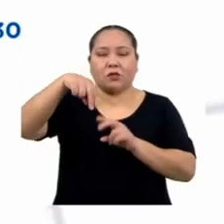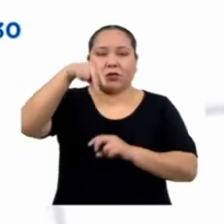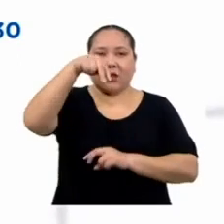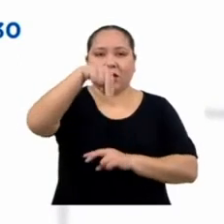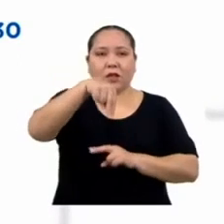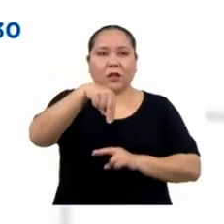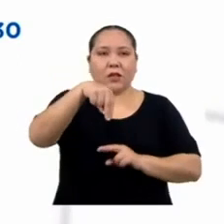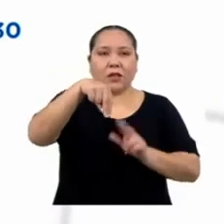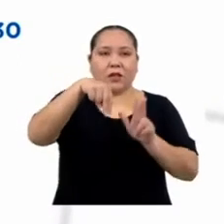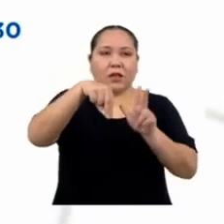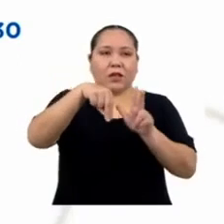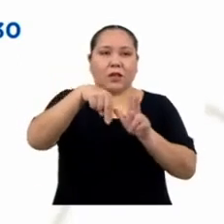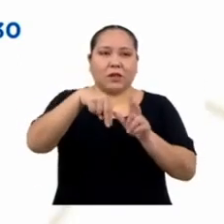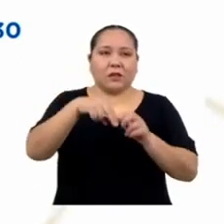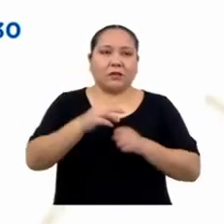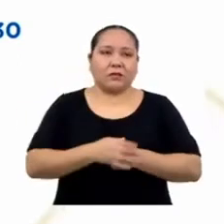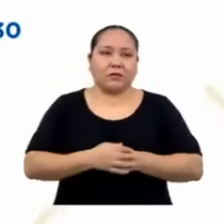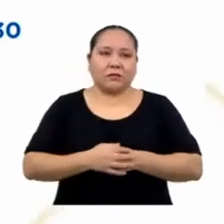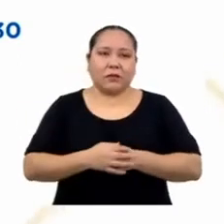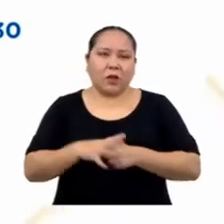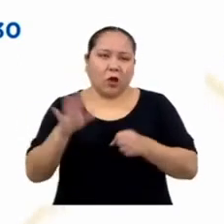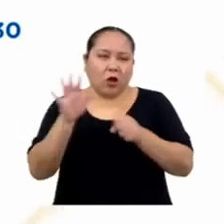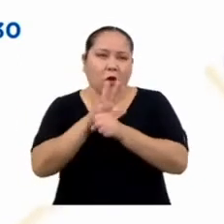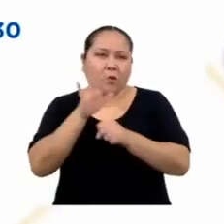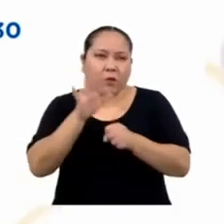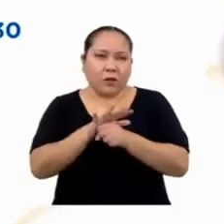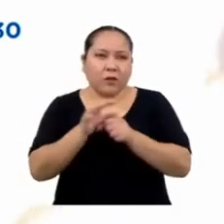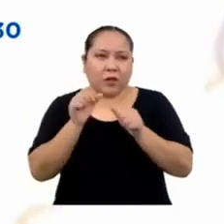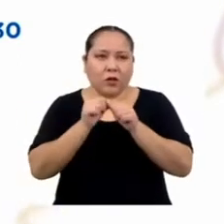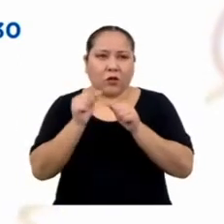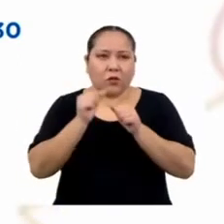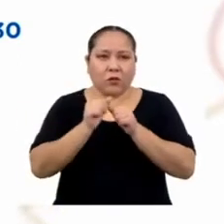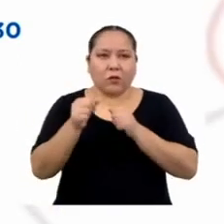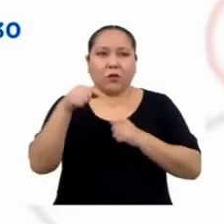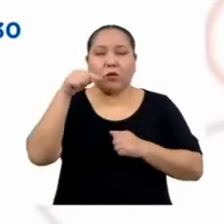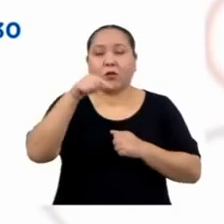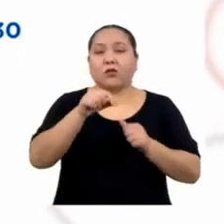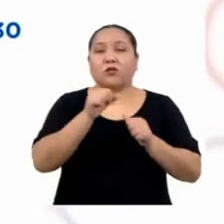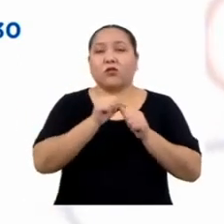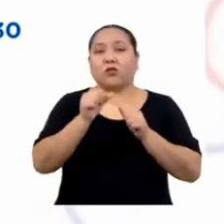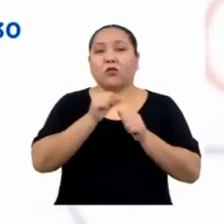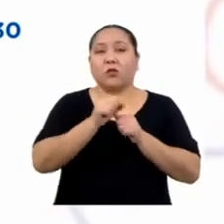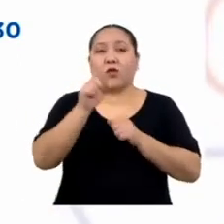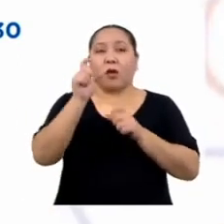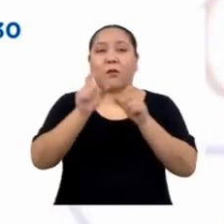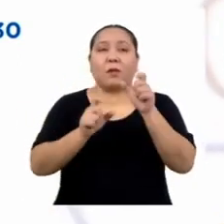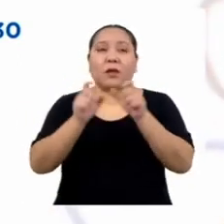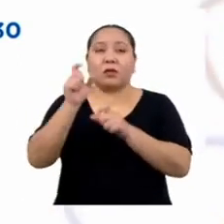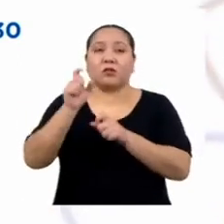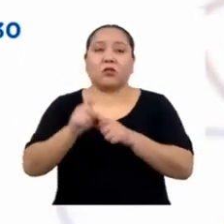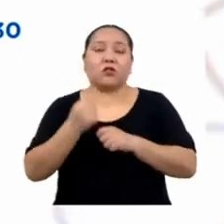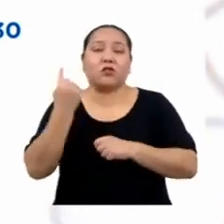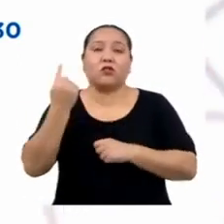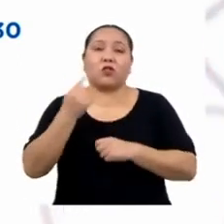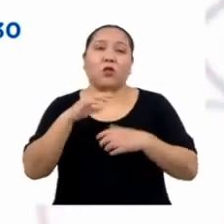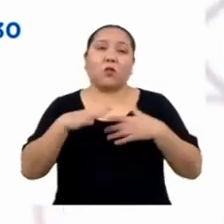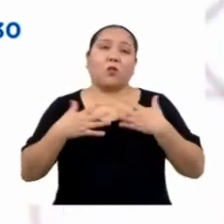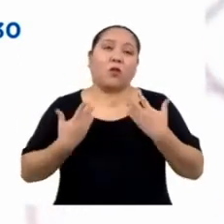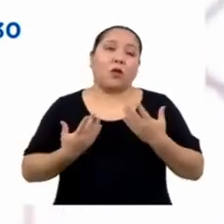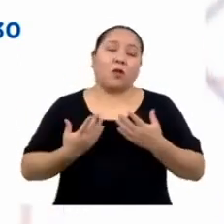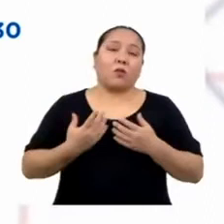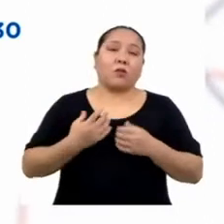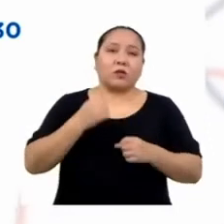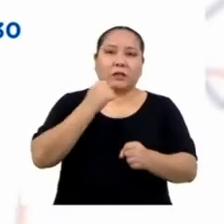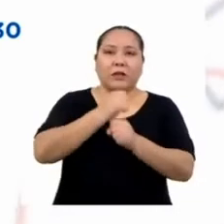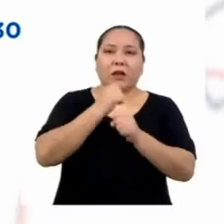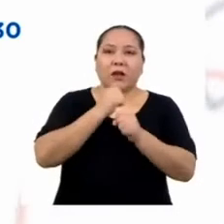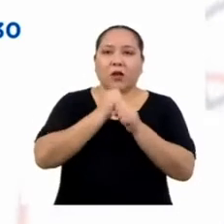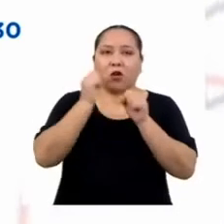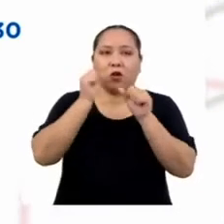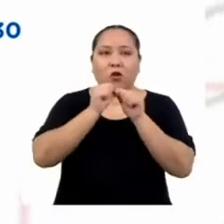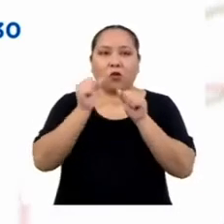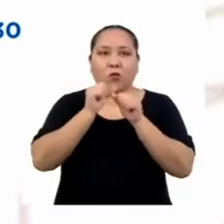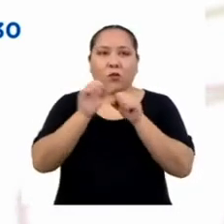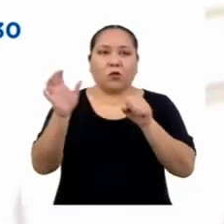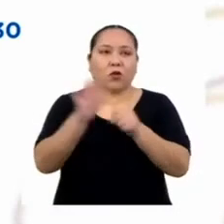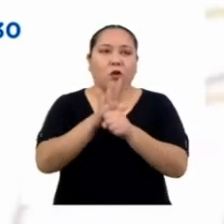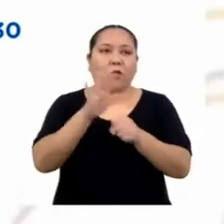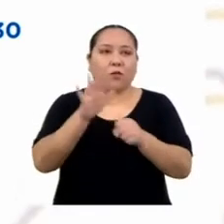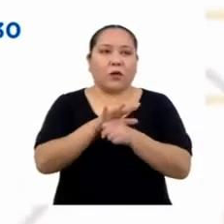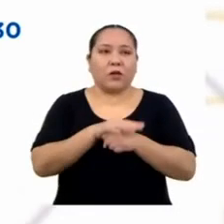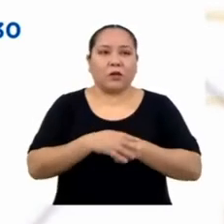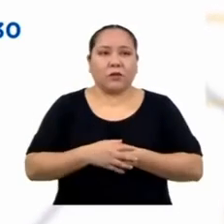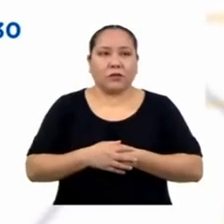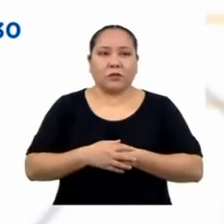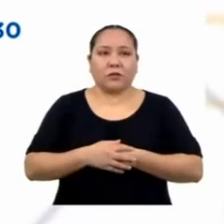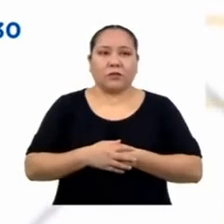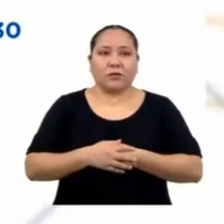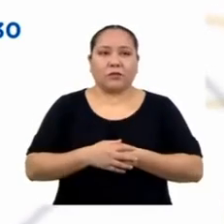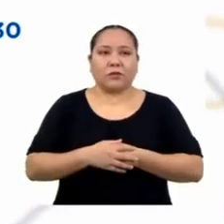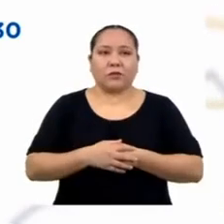se debió redondear los valores. Porque como estamos hablando de personas, solo podemos trabajar con números enteros. Los resultados